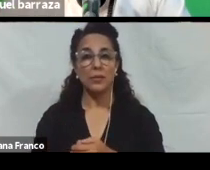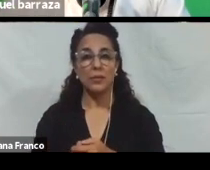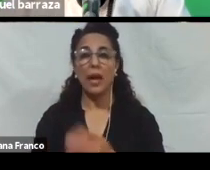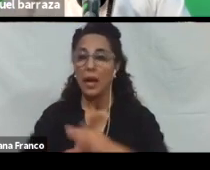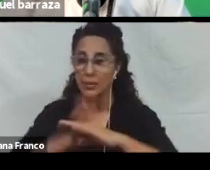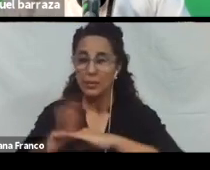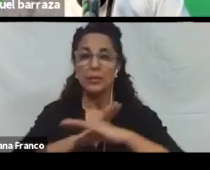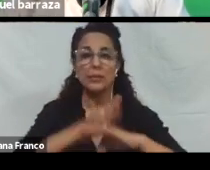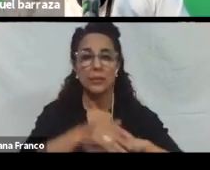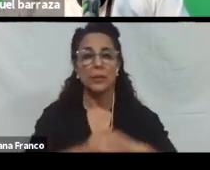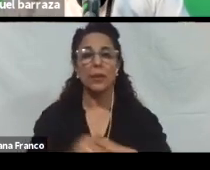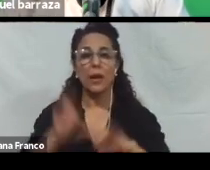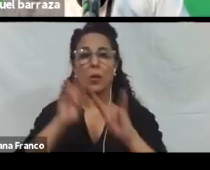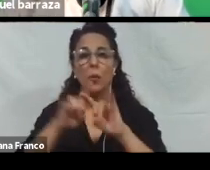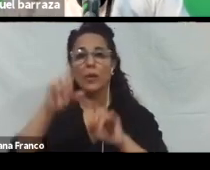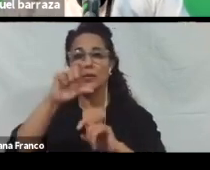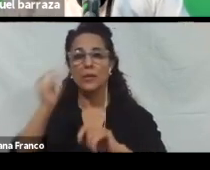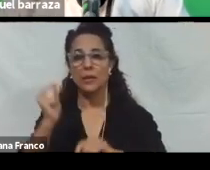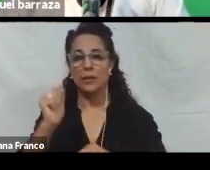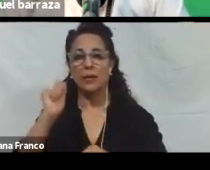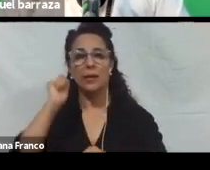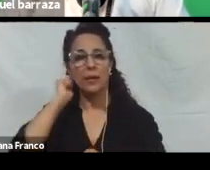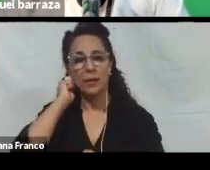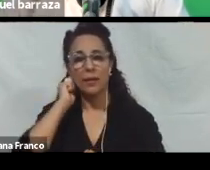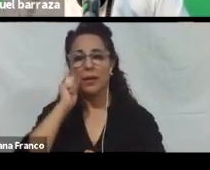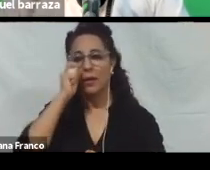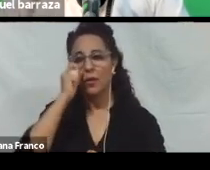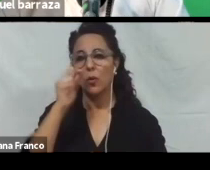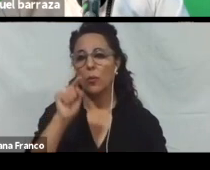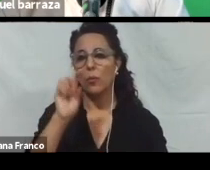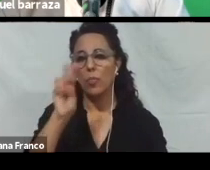Se puede personalizar. El diseño. Significa que tiene un montón.